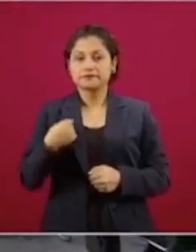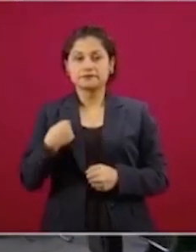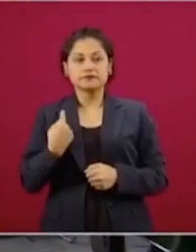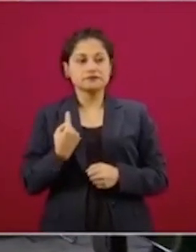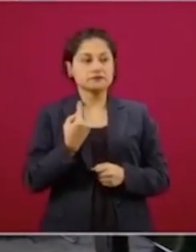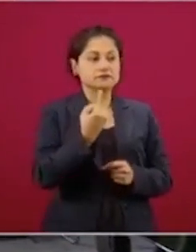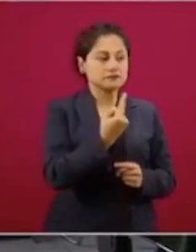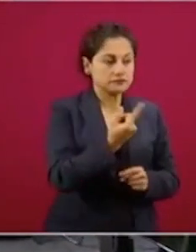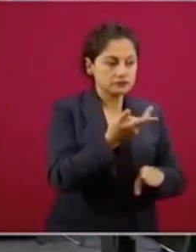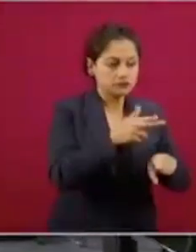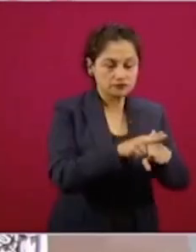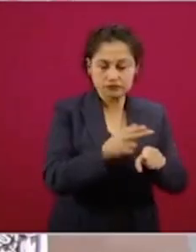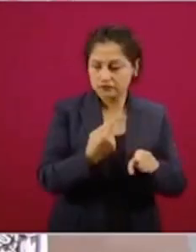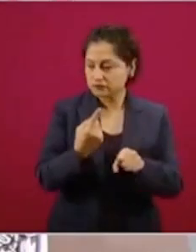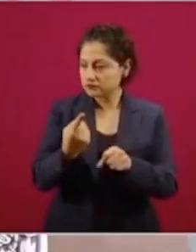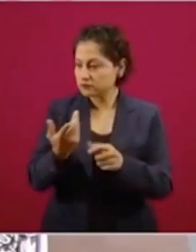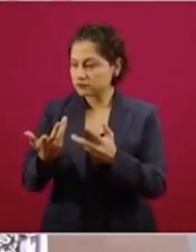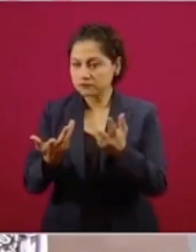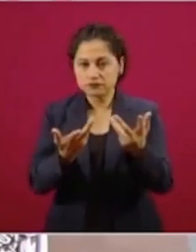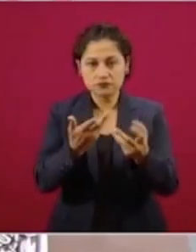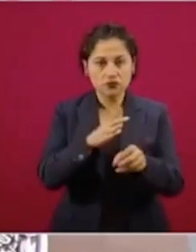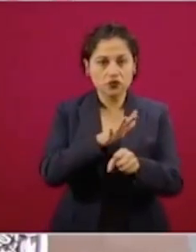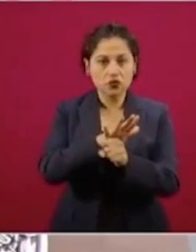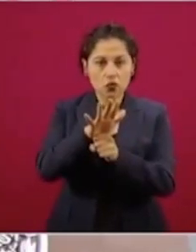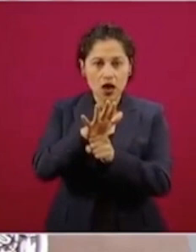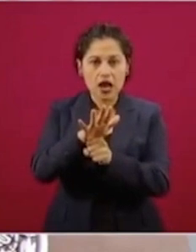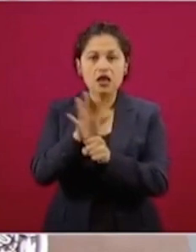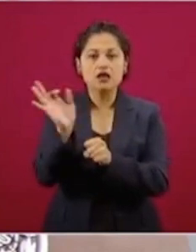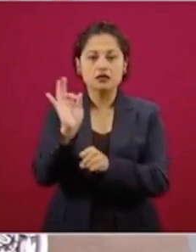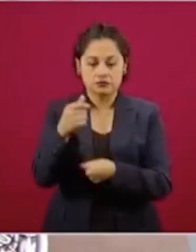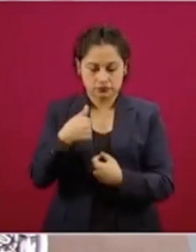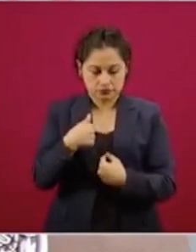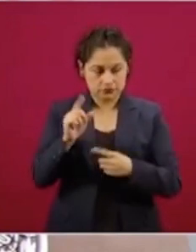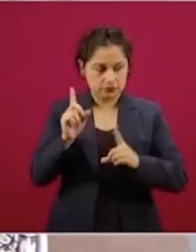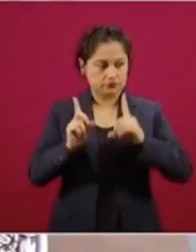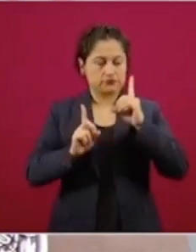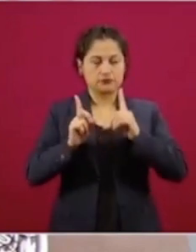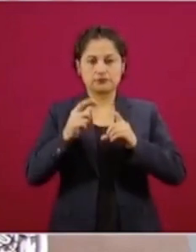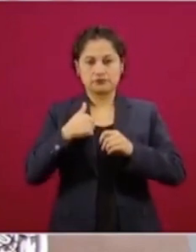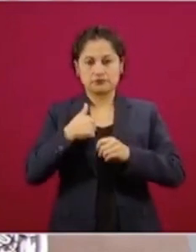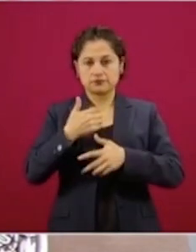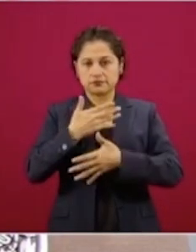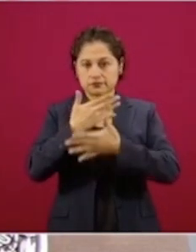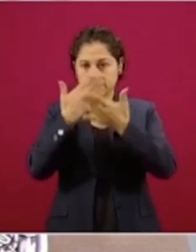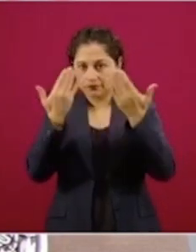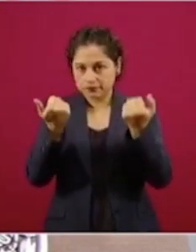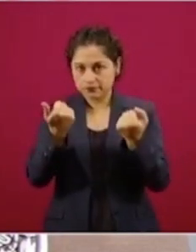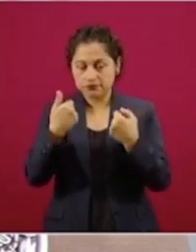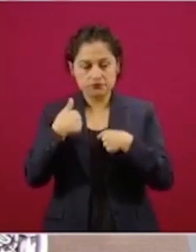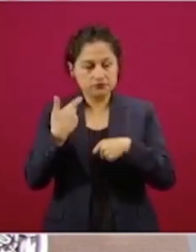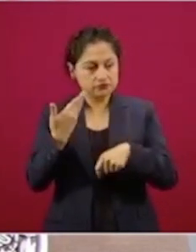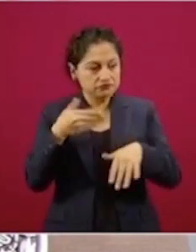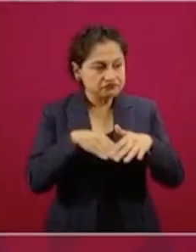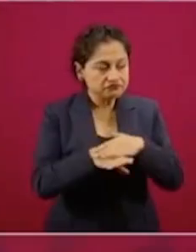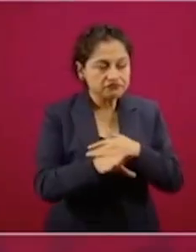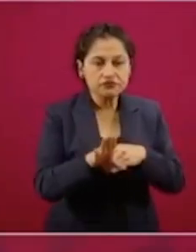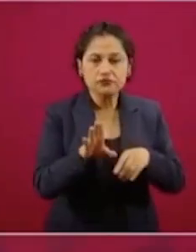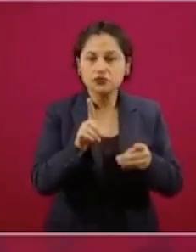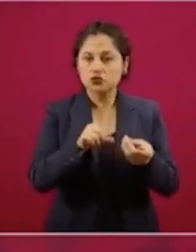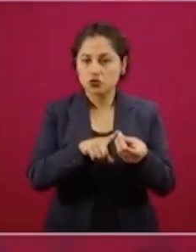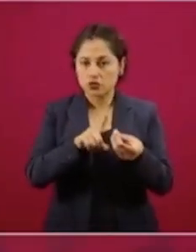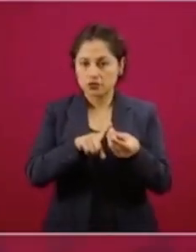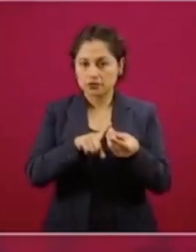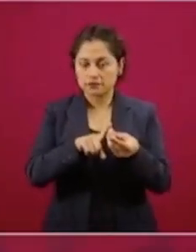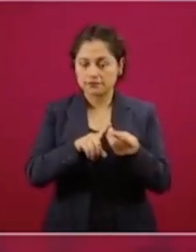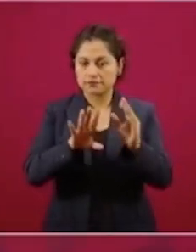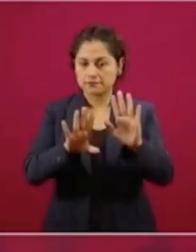o atender a un enfermo. Pero les voy a mostrar,